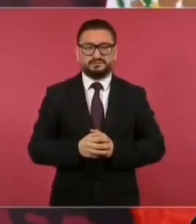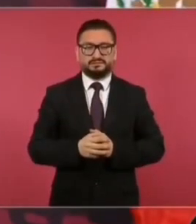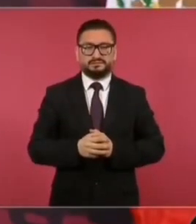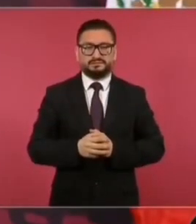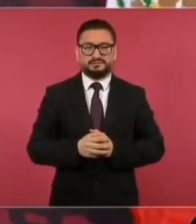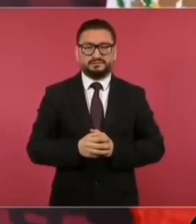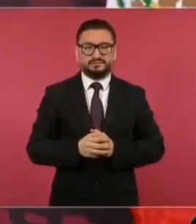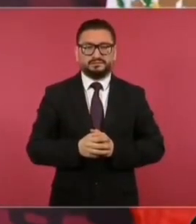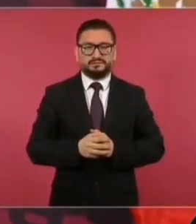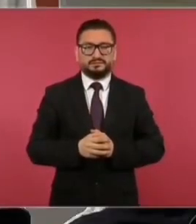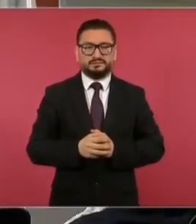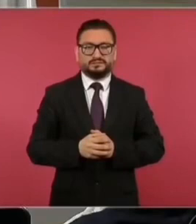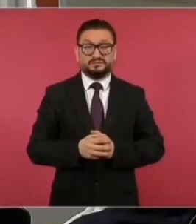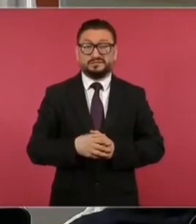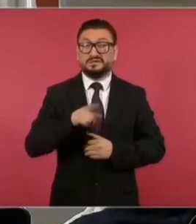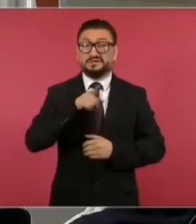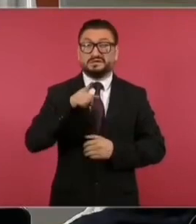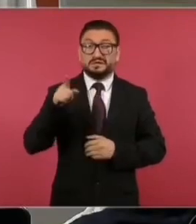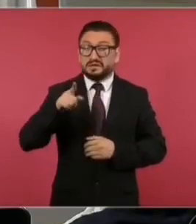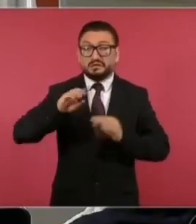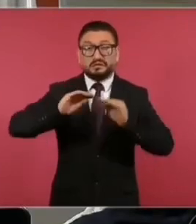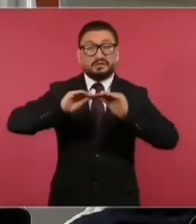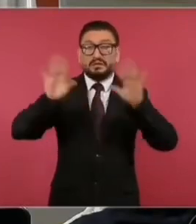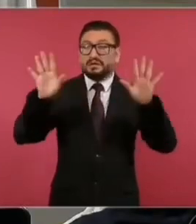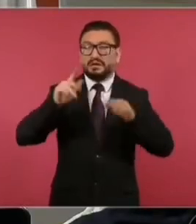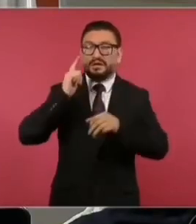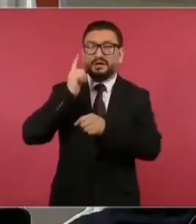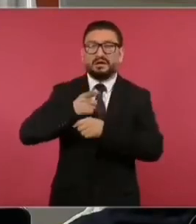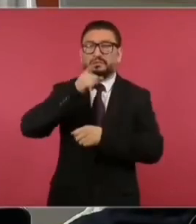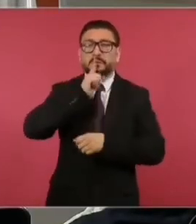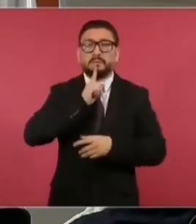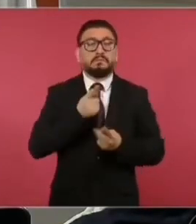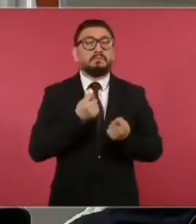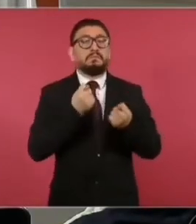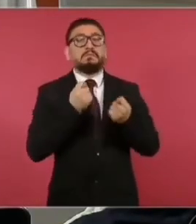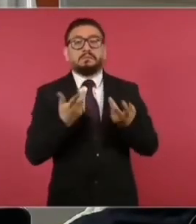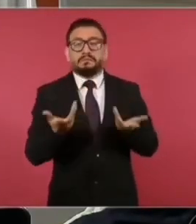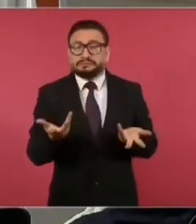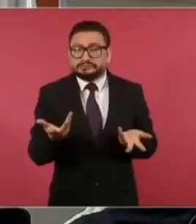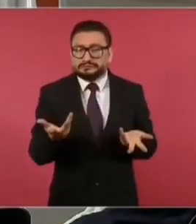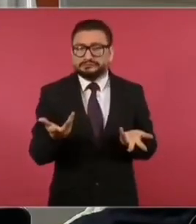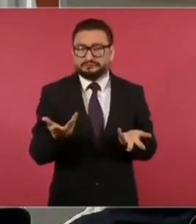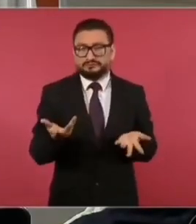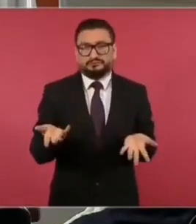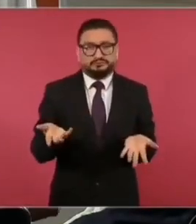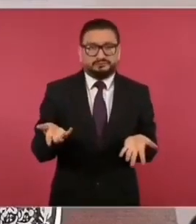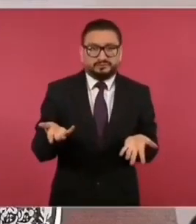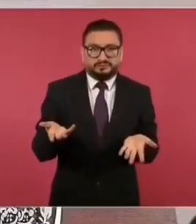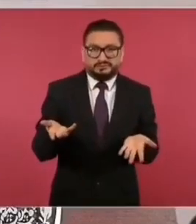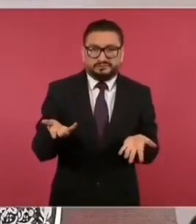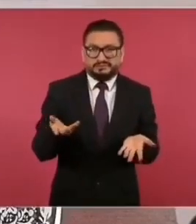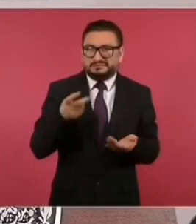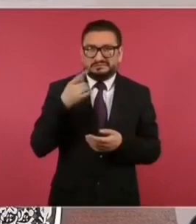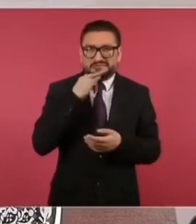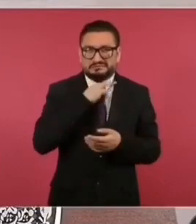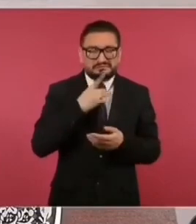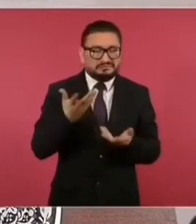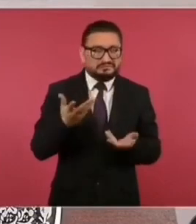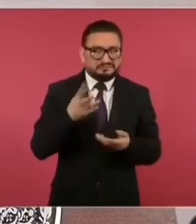tínica, somos sinicazos,